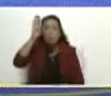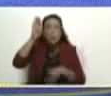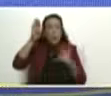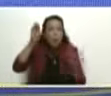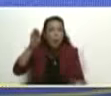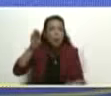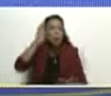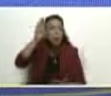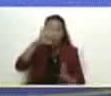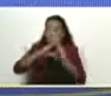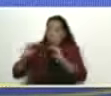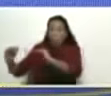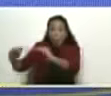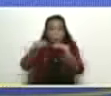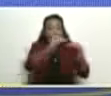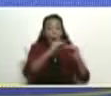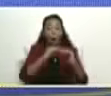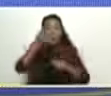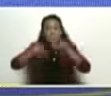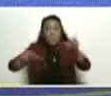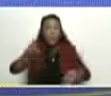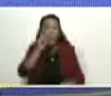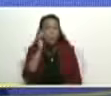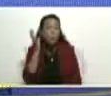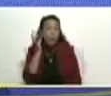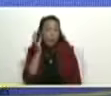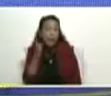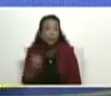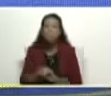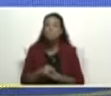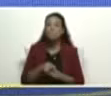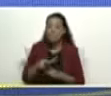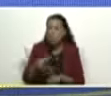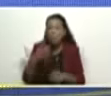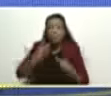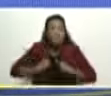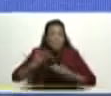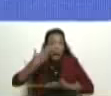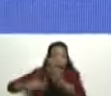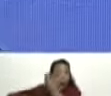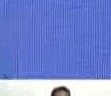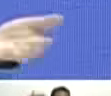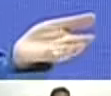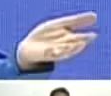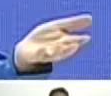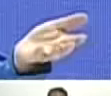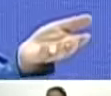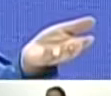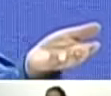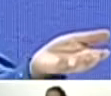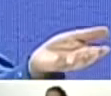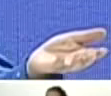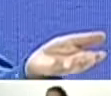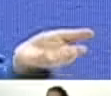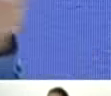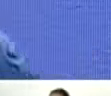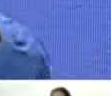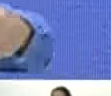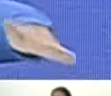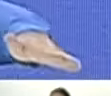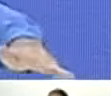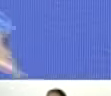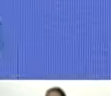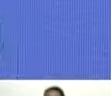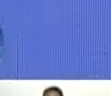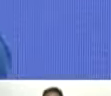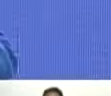El futuro de todos y de todas. De hombres y mujeres que hemos vivido. Cuántas cosas. Y de esa